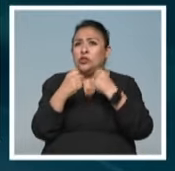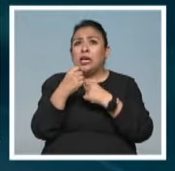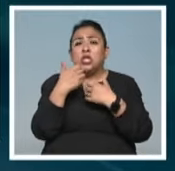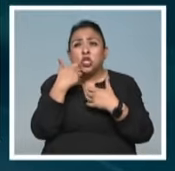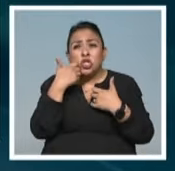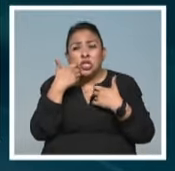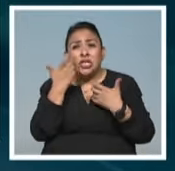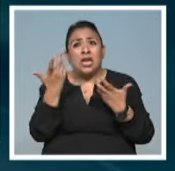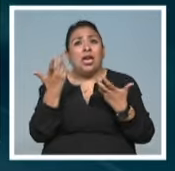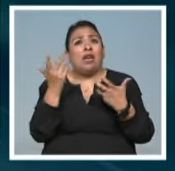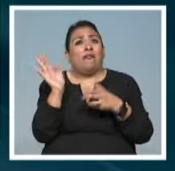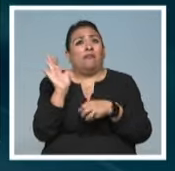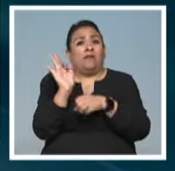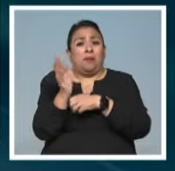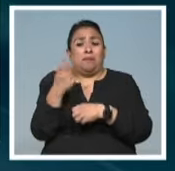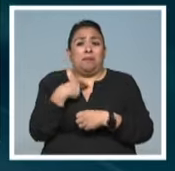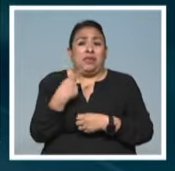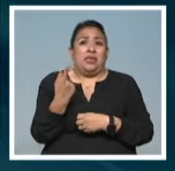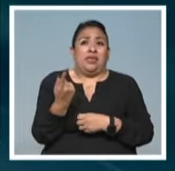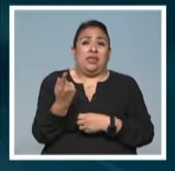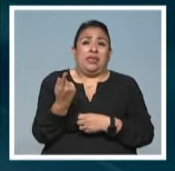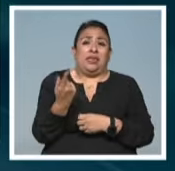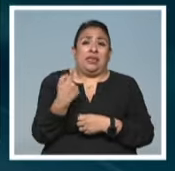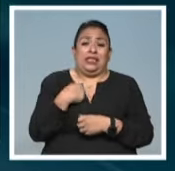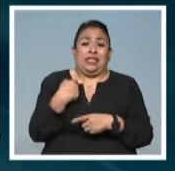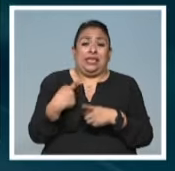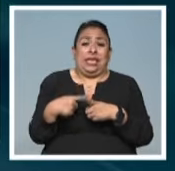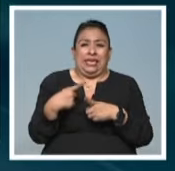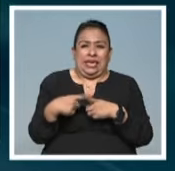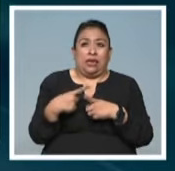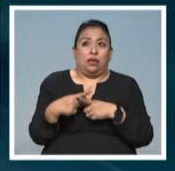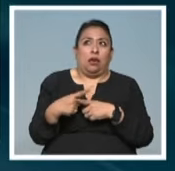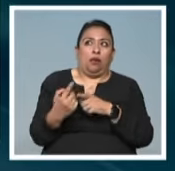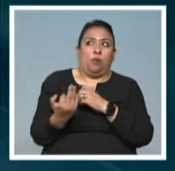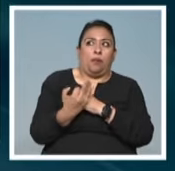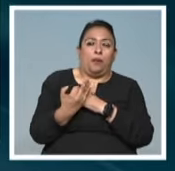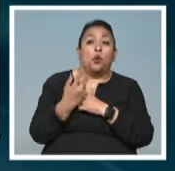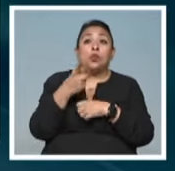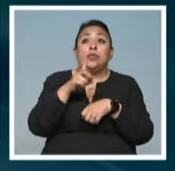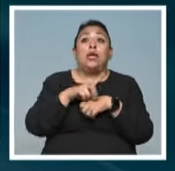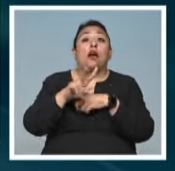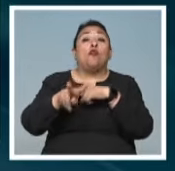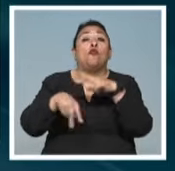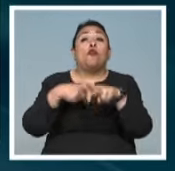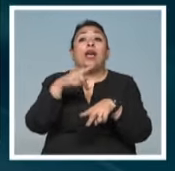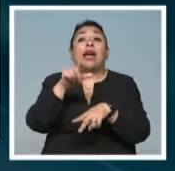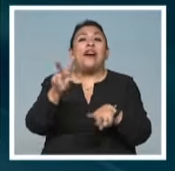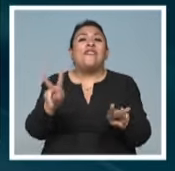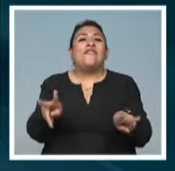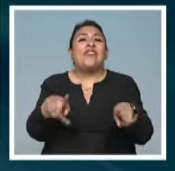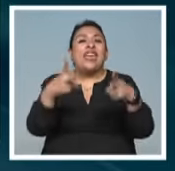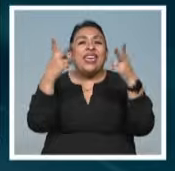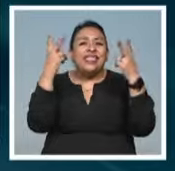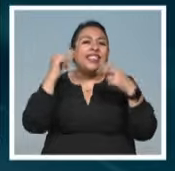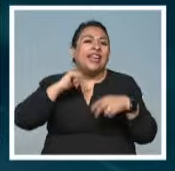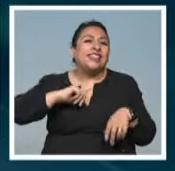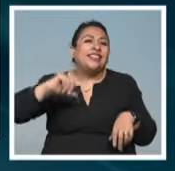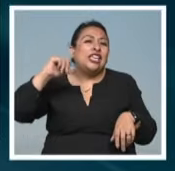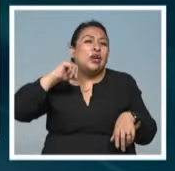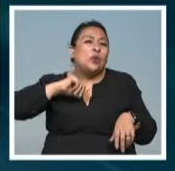intentando salvaguardar su identidad. Un buen día, nuestro protagonista decide asistir a un remate de antigüedades